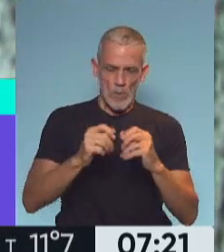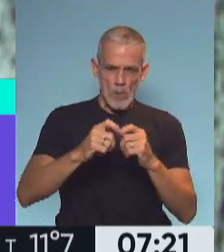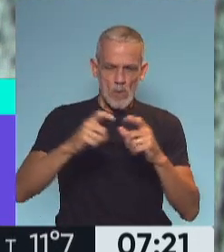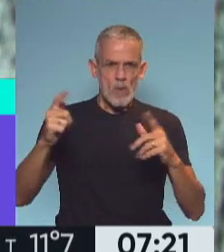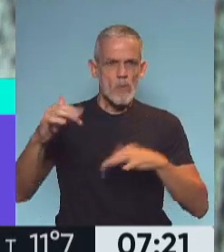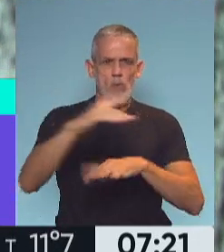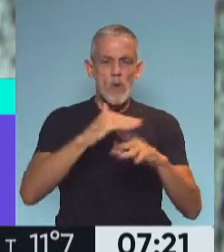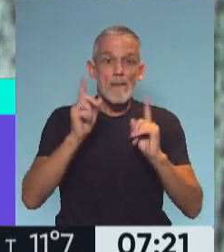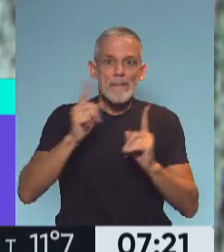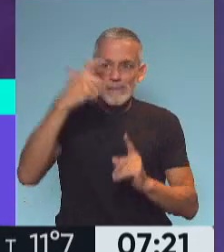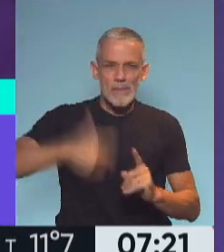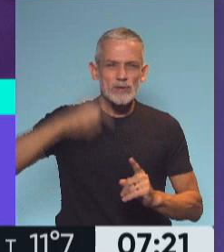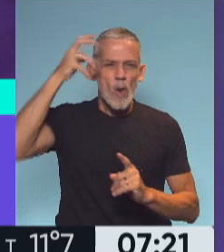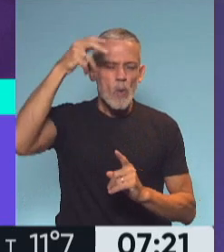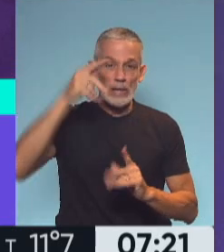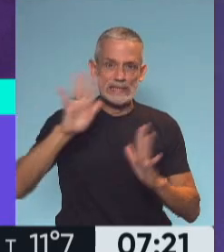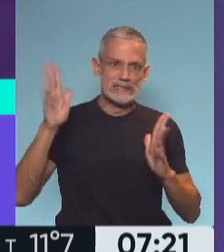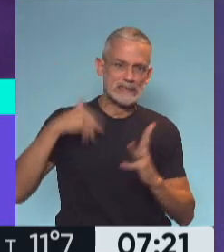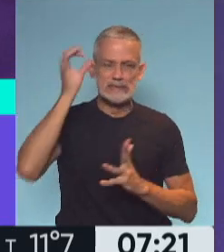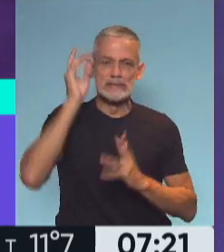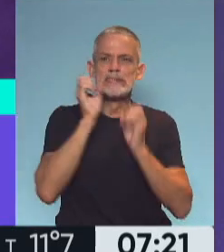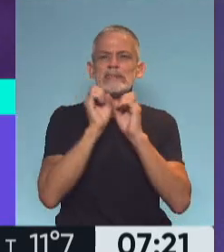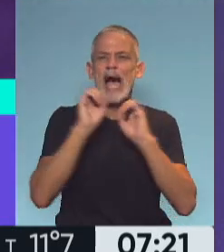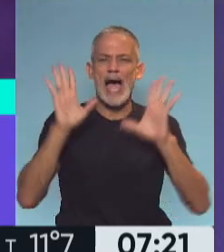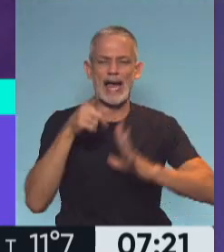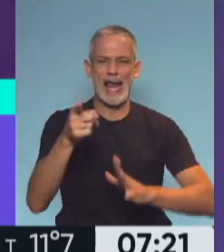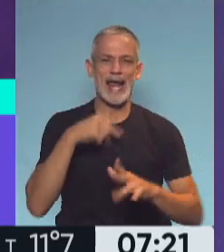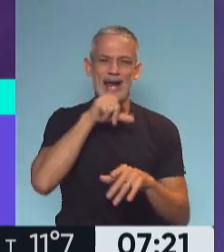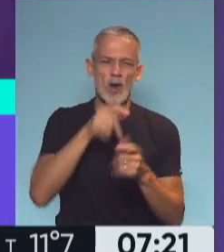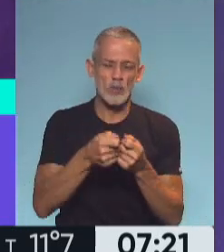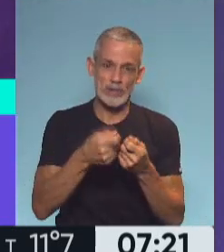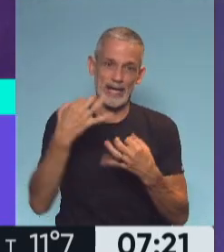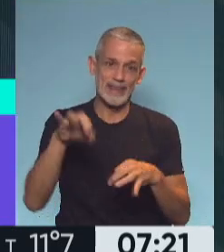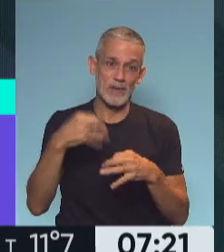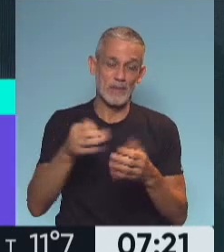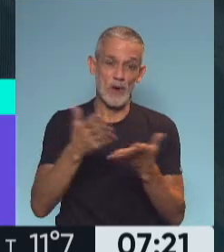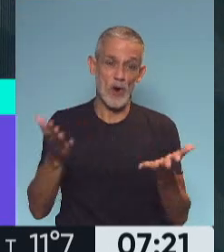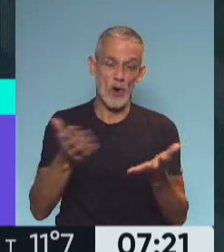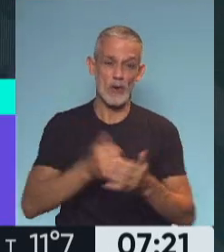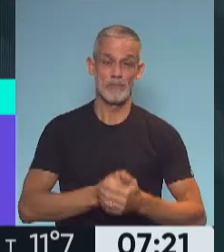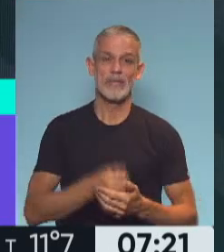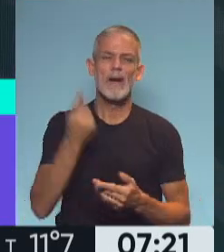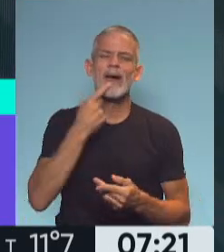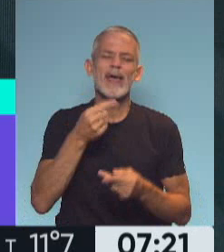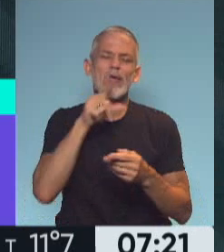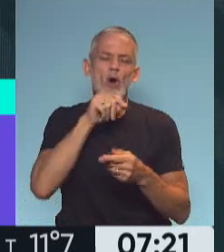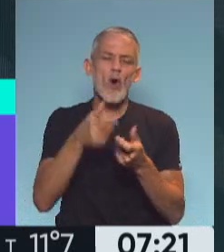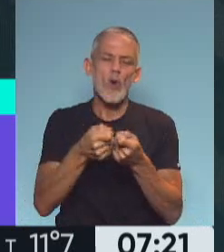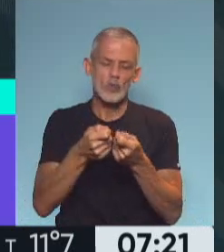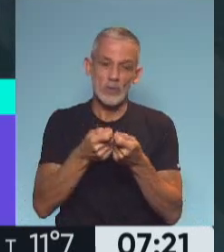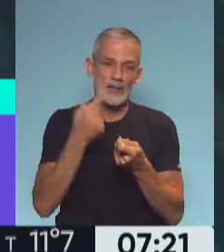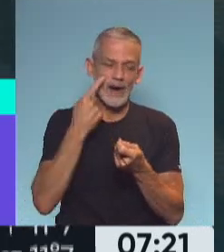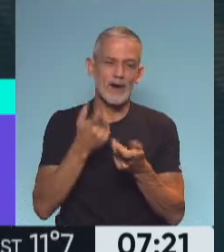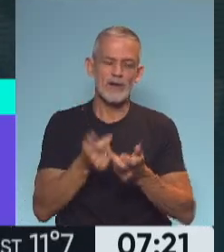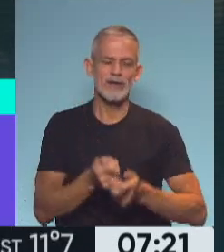la propia Patricia Bullrich tuvo que salir a aclarar lo que quiso decir a través de redes sociales. Y bueno, ver, vamos a verlo. A ver qué dijo Patricia Bullrich a